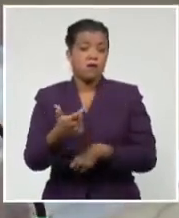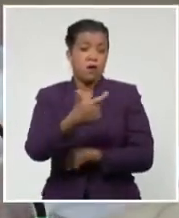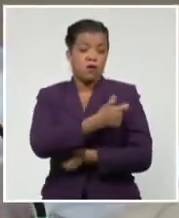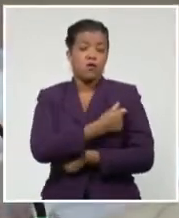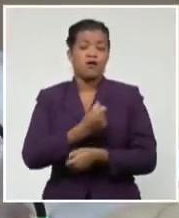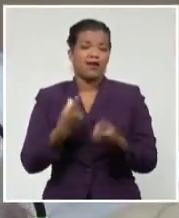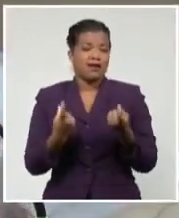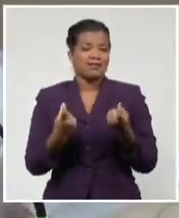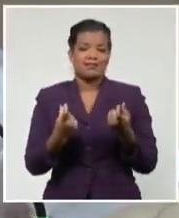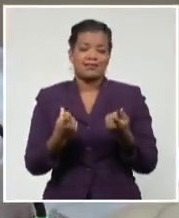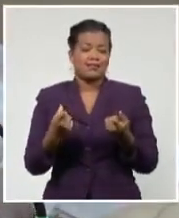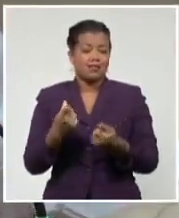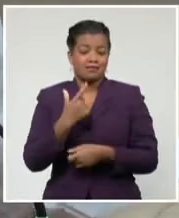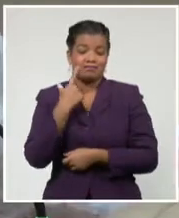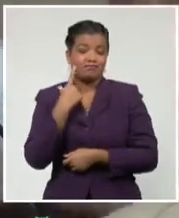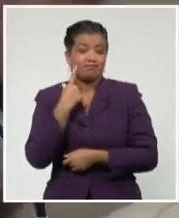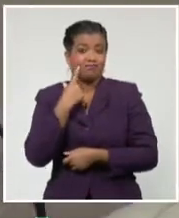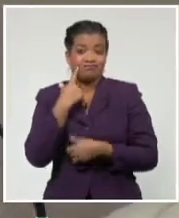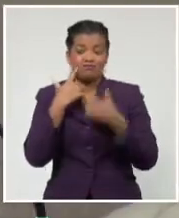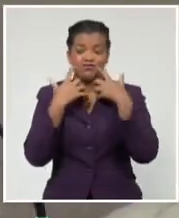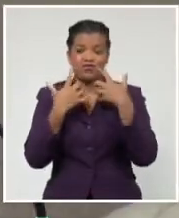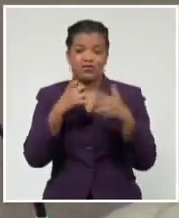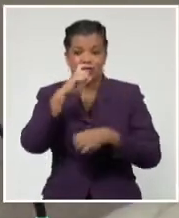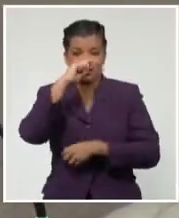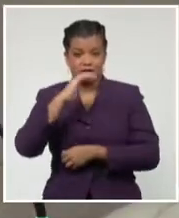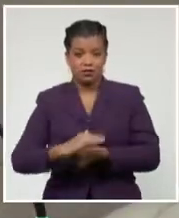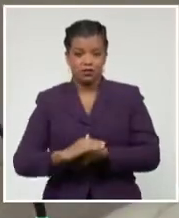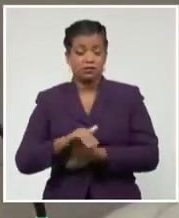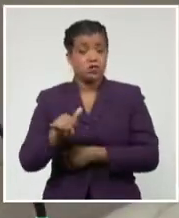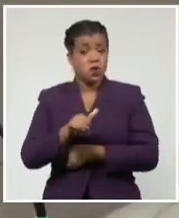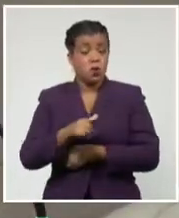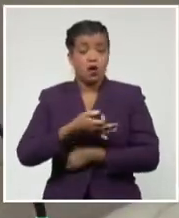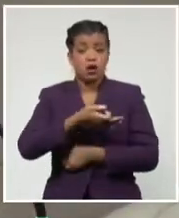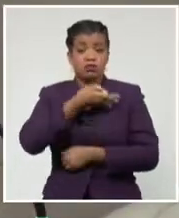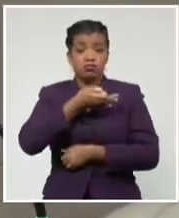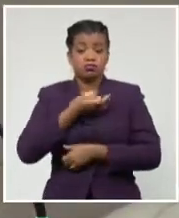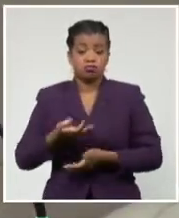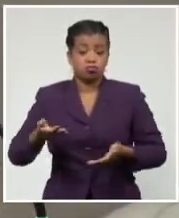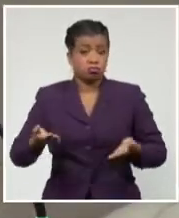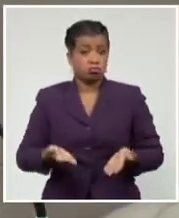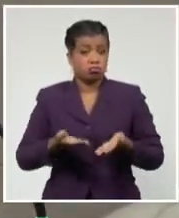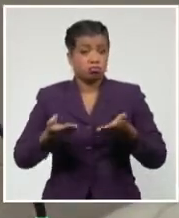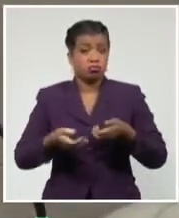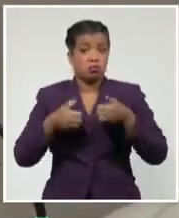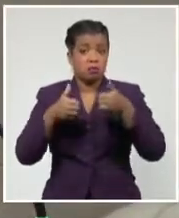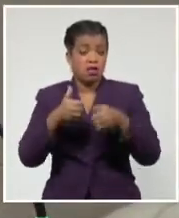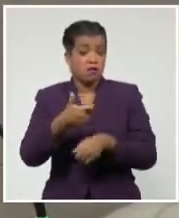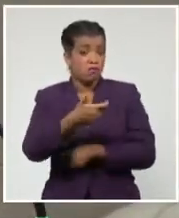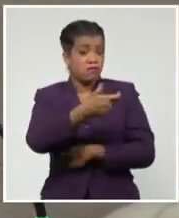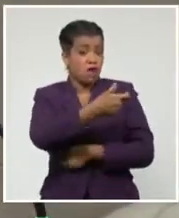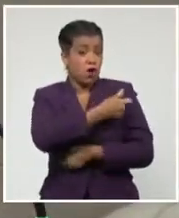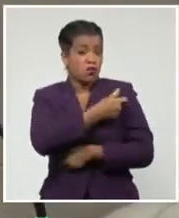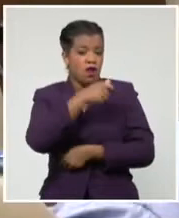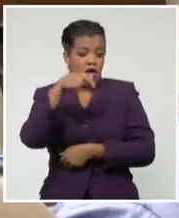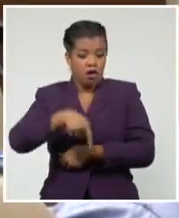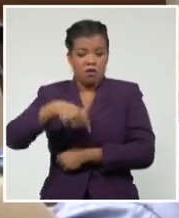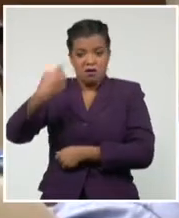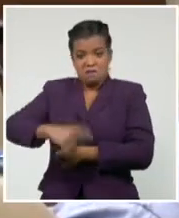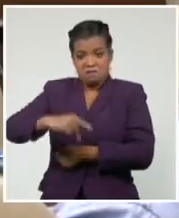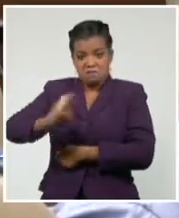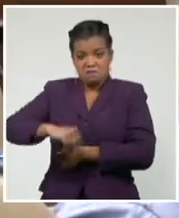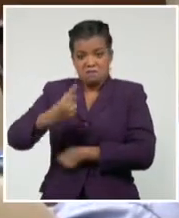eso. De igual forma explicó Beres Bencomo el avance en las investigaciones de la Soberana 01, vacuna en fase de ensayo clínico.